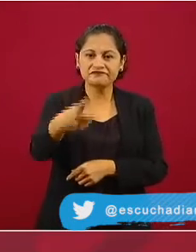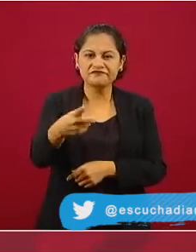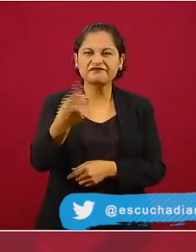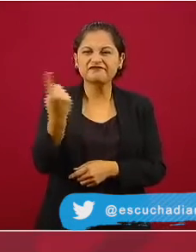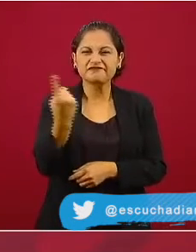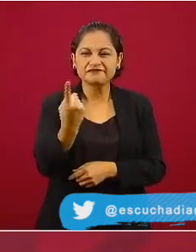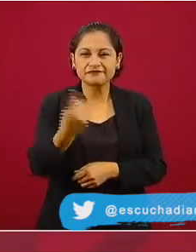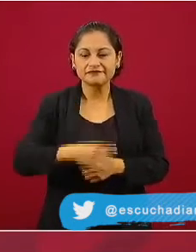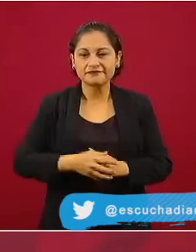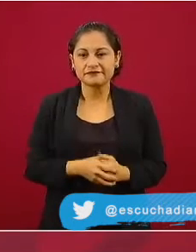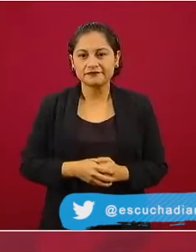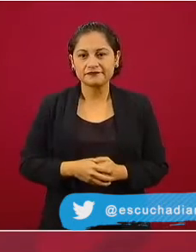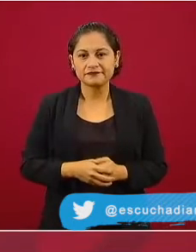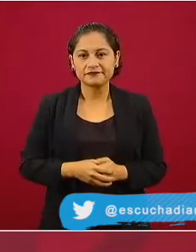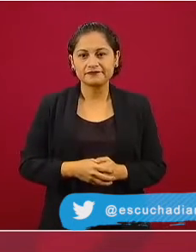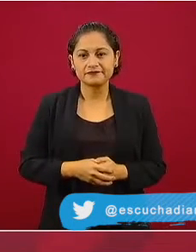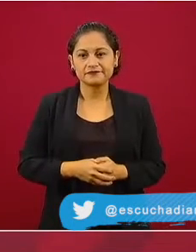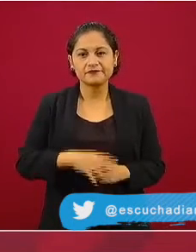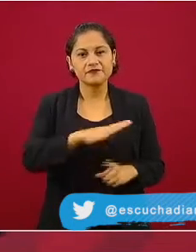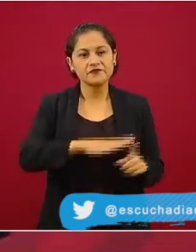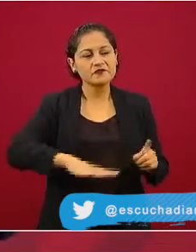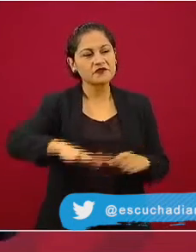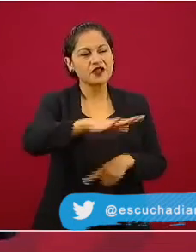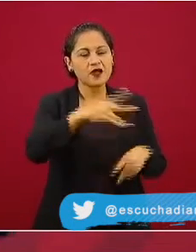muy avispada,